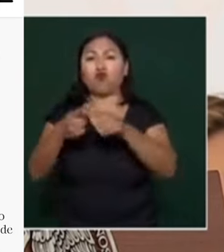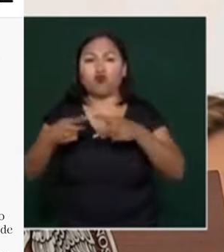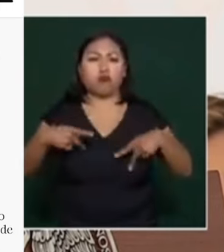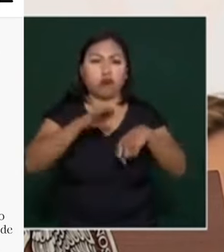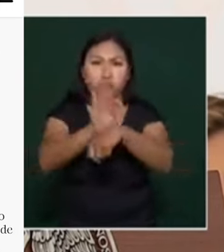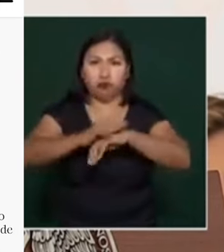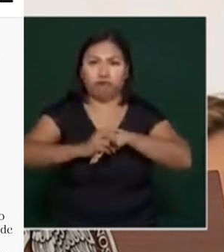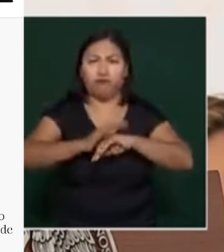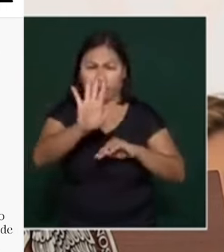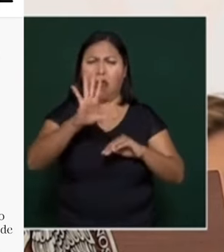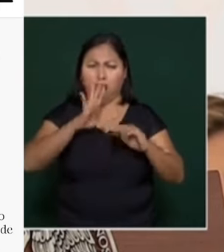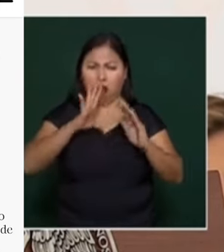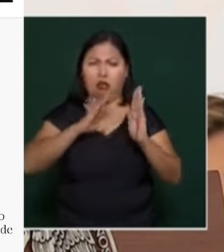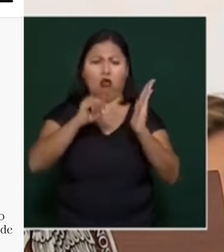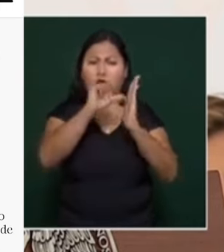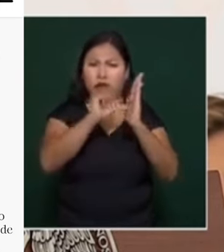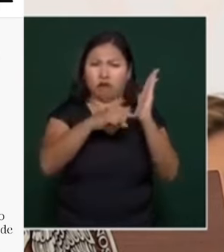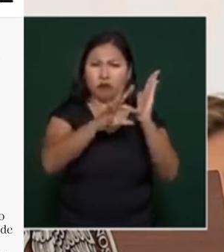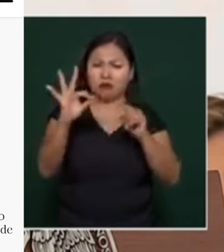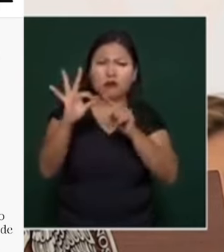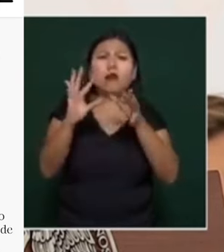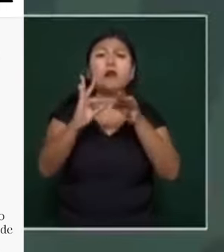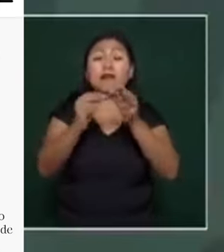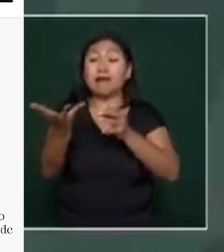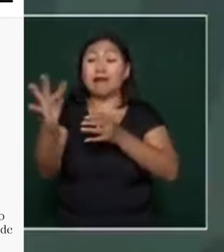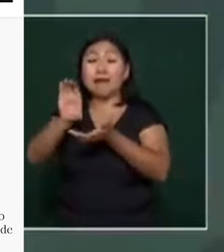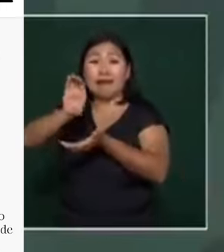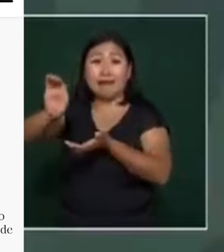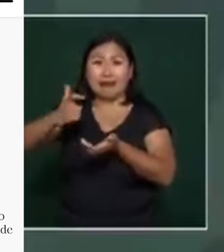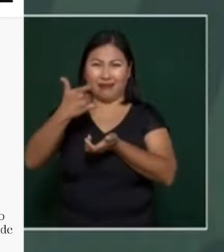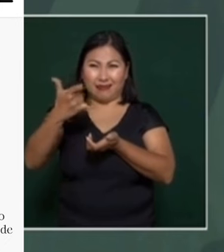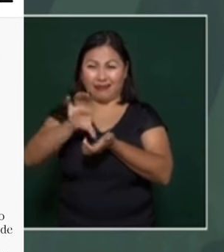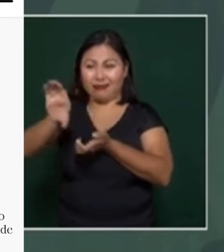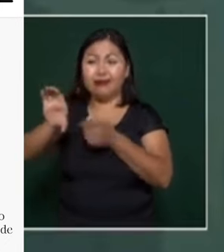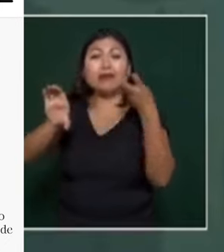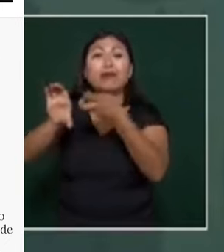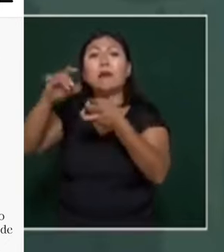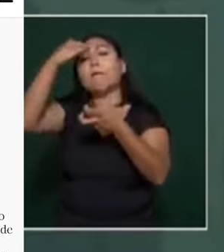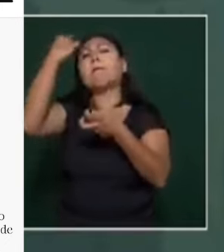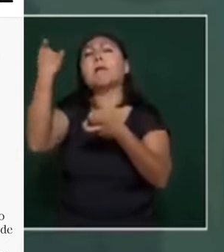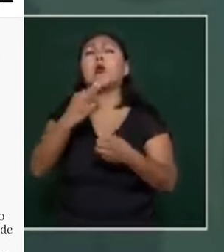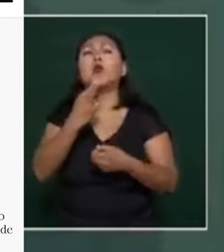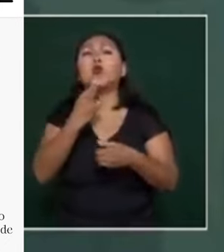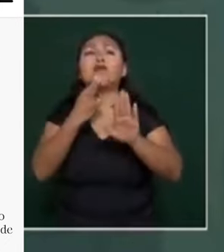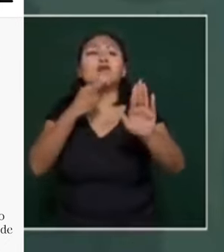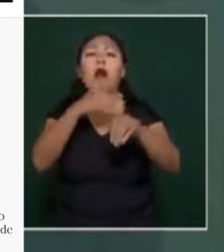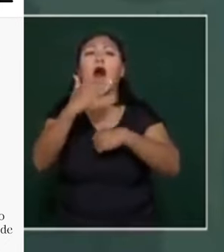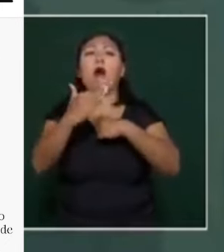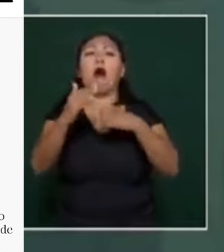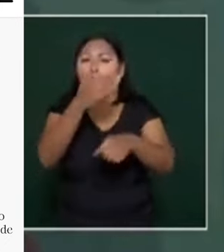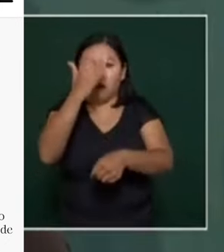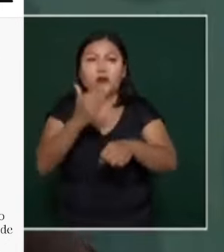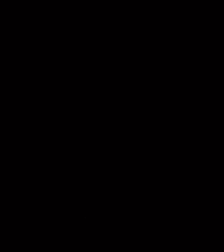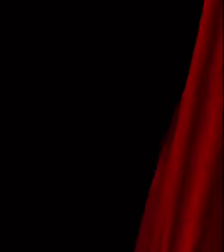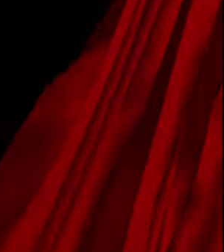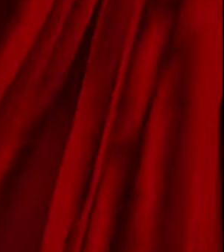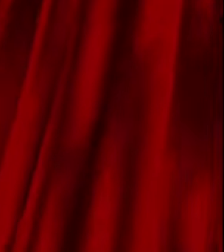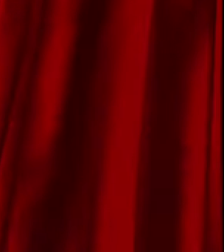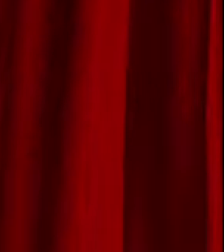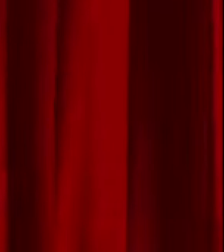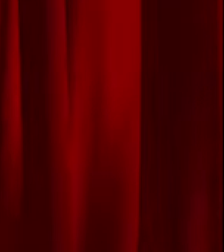recursos que pudiesen regresarse de los fideicomisos ya vienen etiquetados para exclusivamente ser utilizados en el caso de Acapulco y los damnificados de Acapulco.